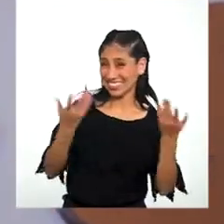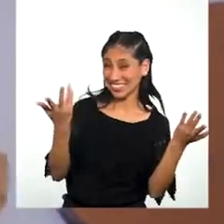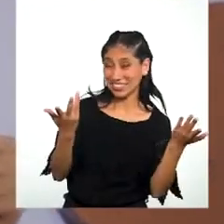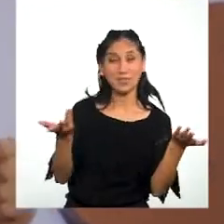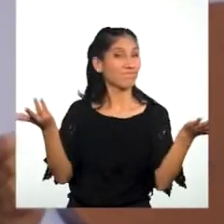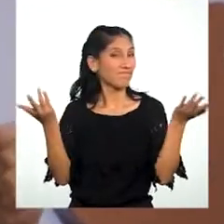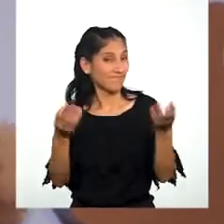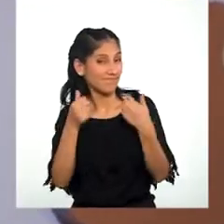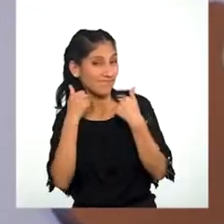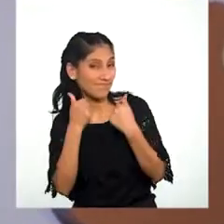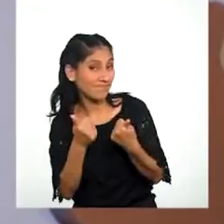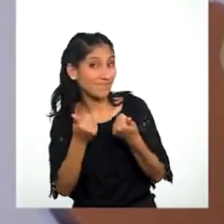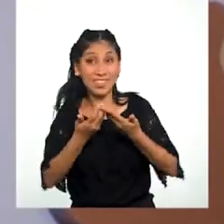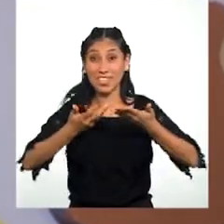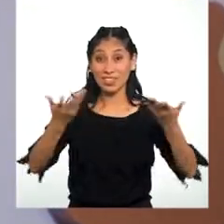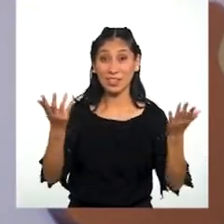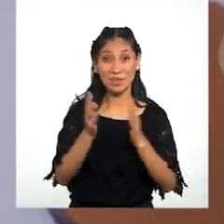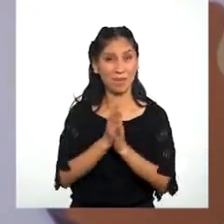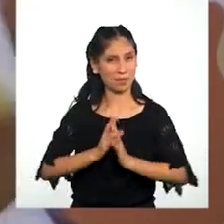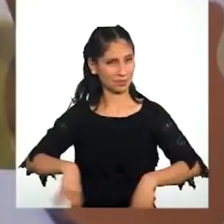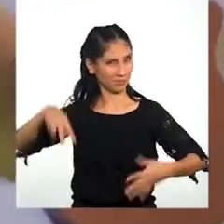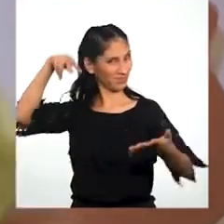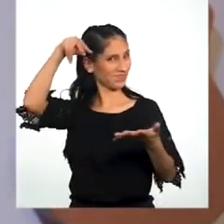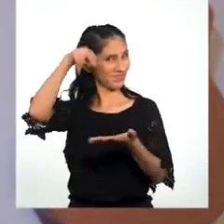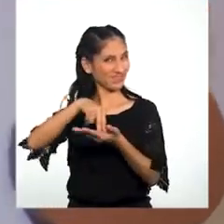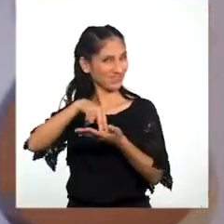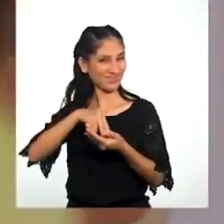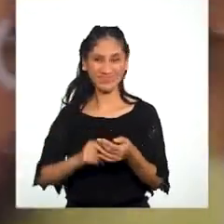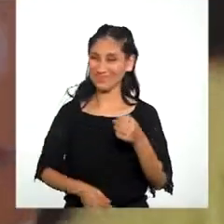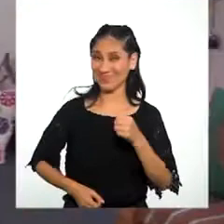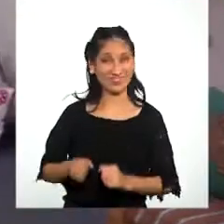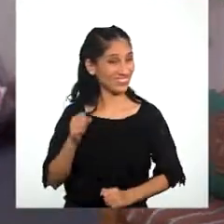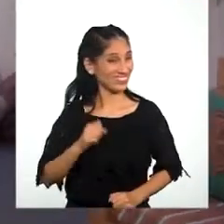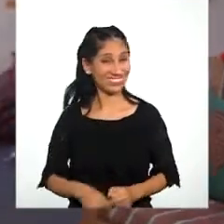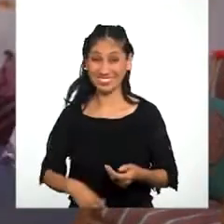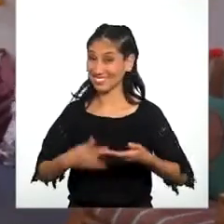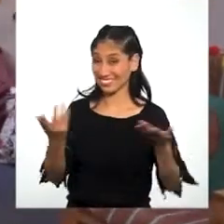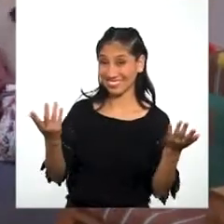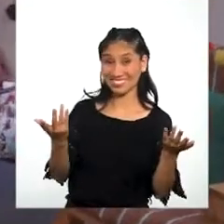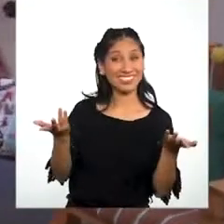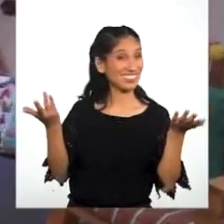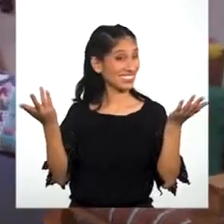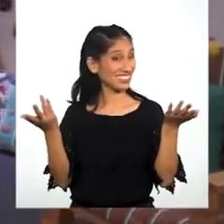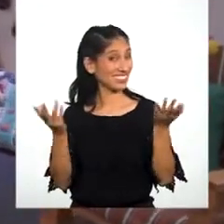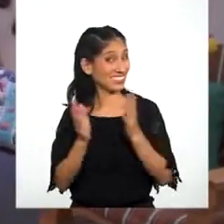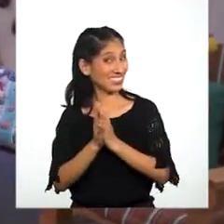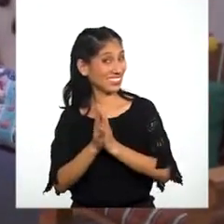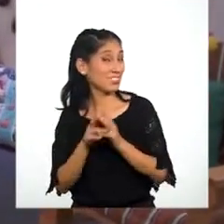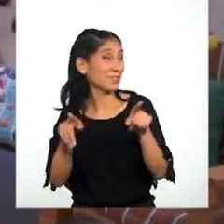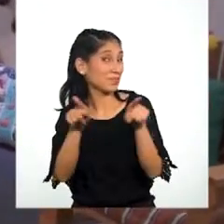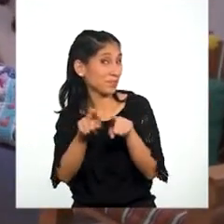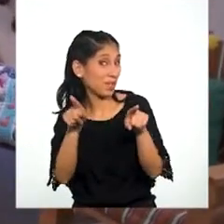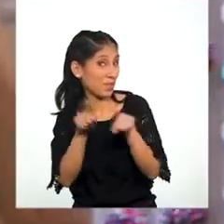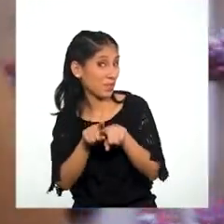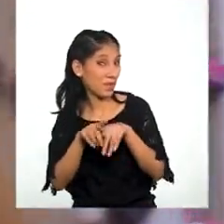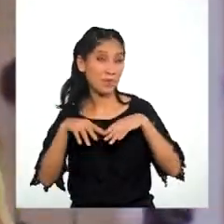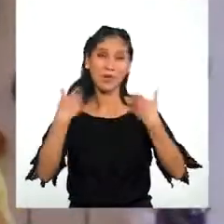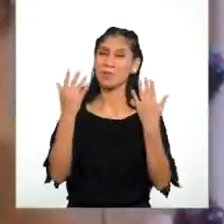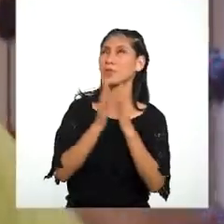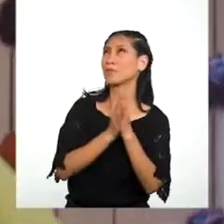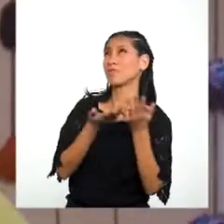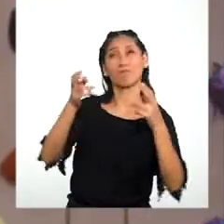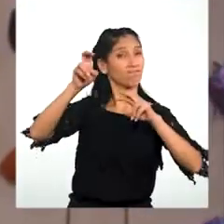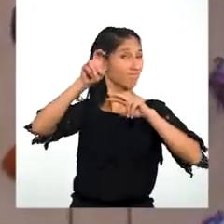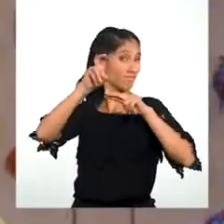¡Qué bien! Entonces vamos a ponernos de pie Si no, también podemos hacerlo